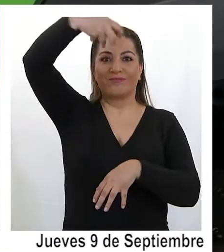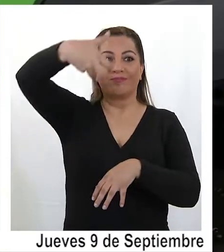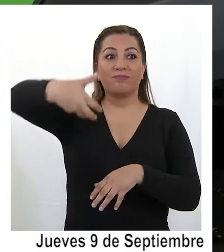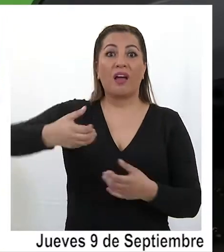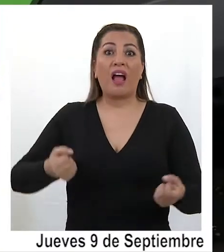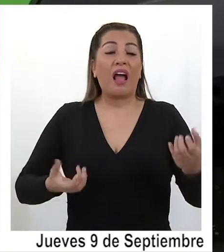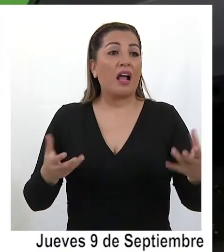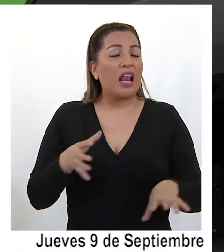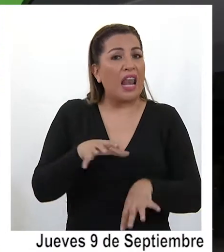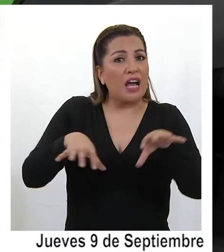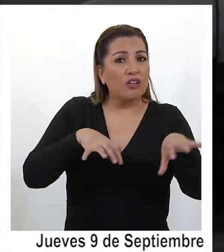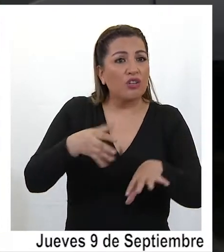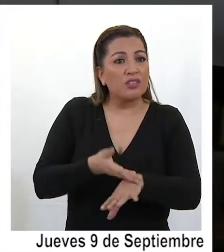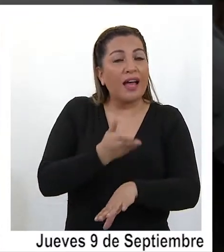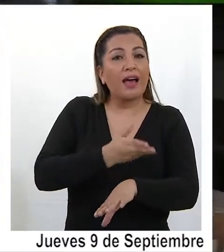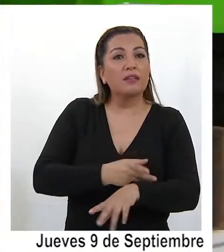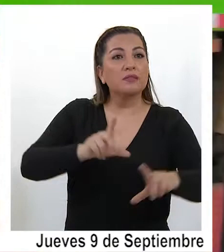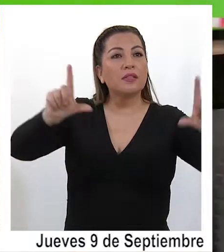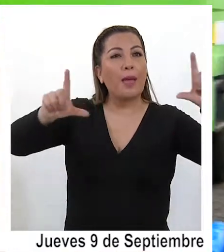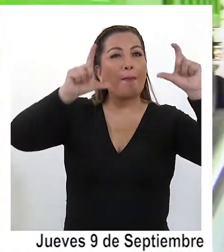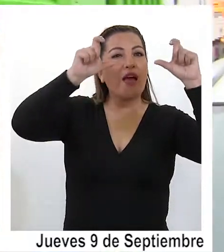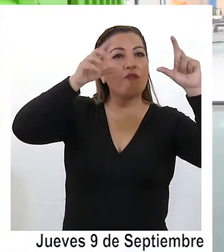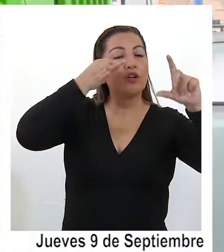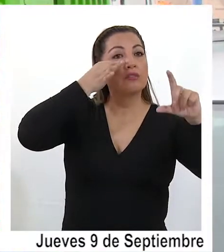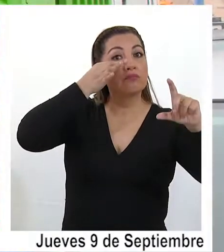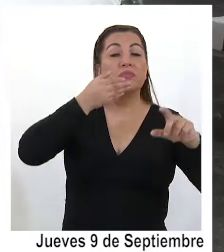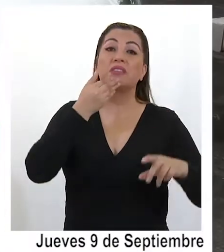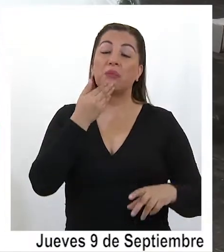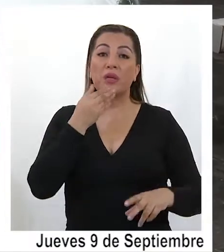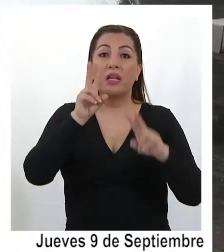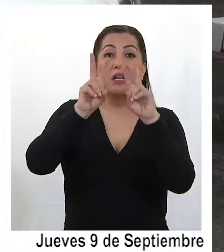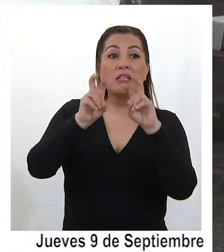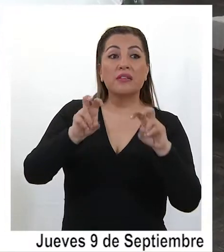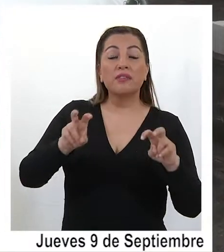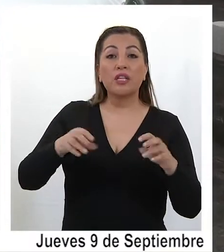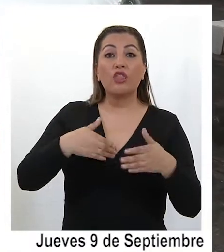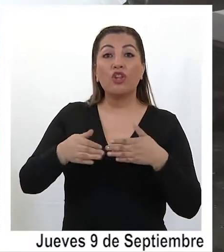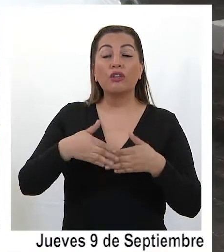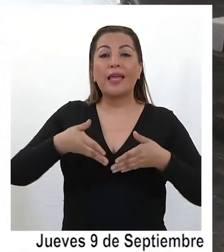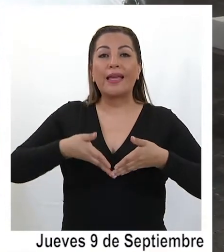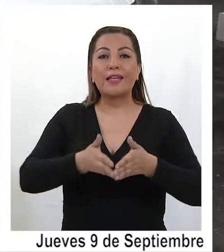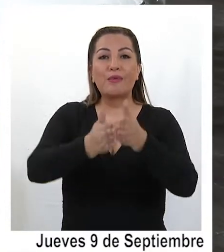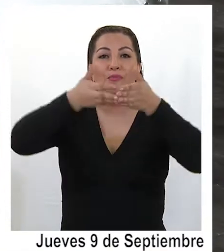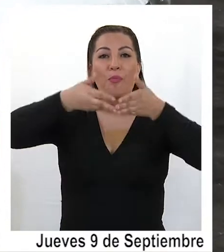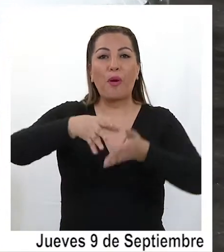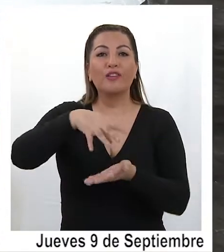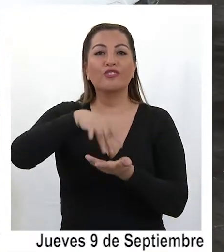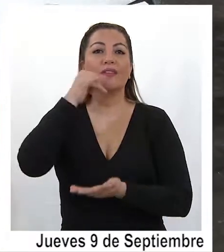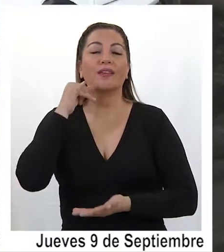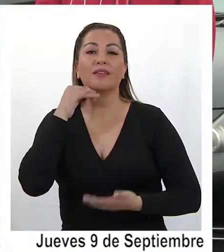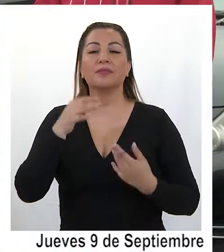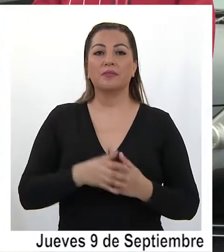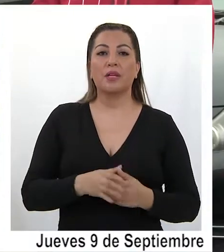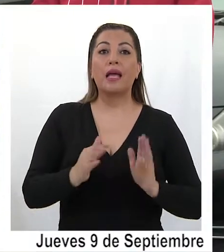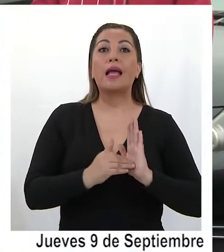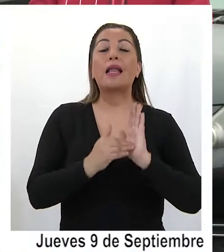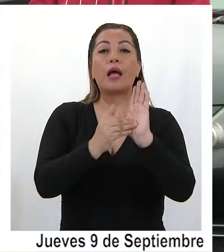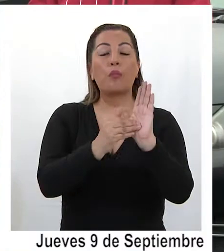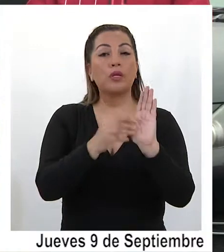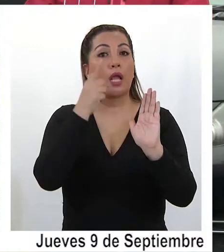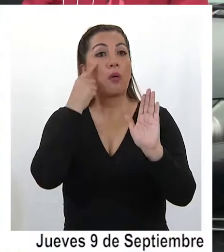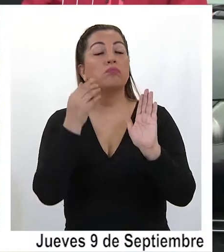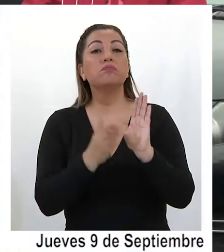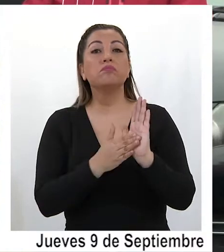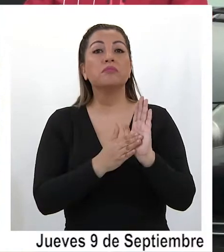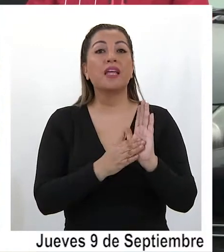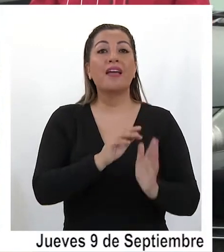productos pueden ser vistos a través del sitio web o ser revisados en el puerto de Iquique. Las muestras comienzan el día 9 de